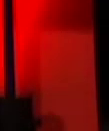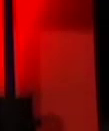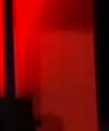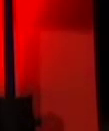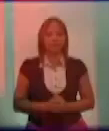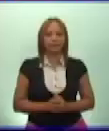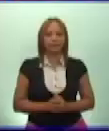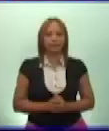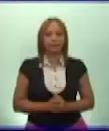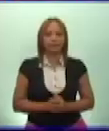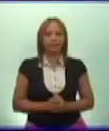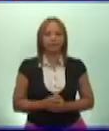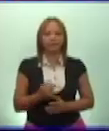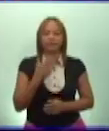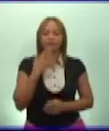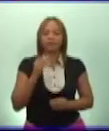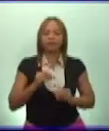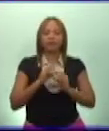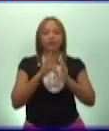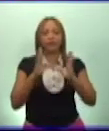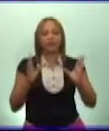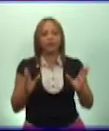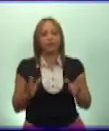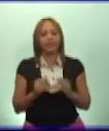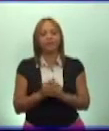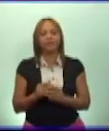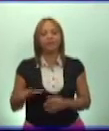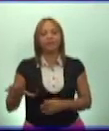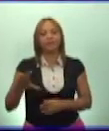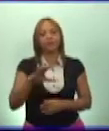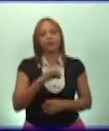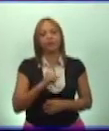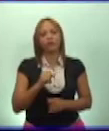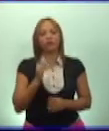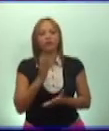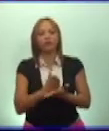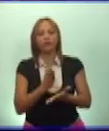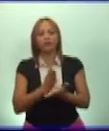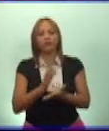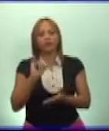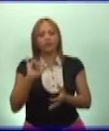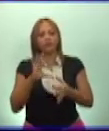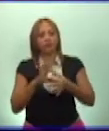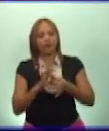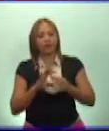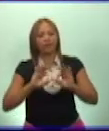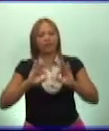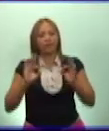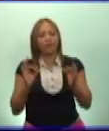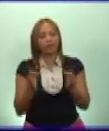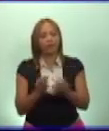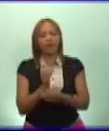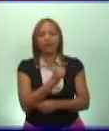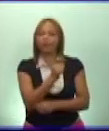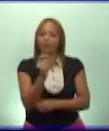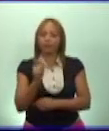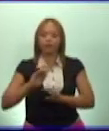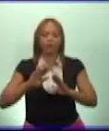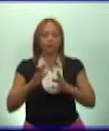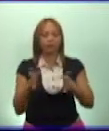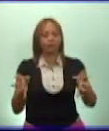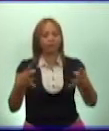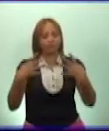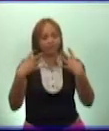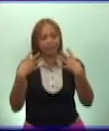Un cordial saludo para todos. Los alumnos de sexto grado, sus familiares, docentes y todos los televidentes.